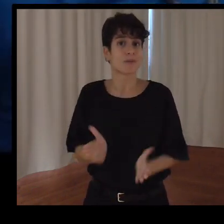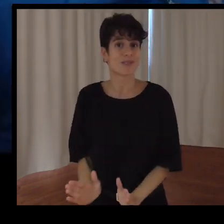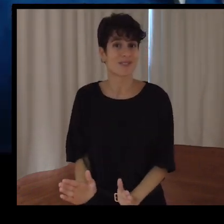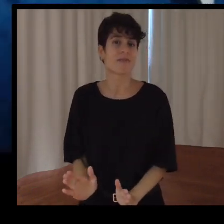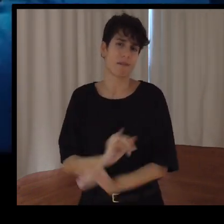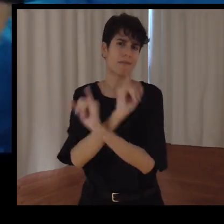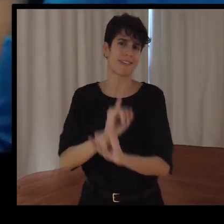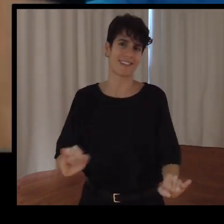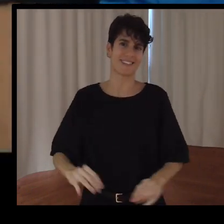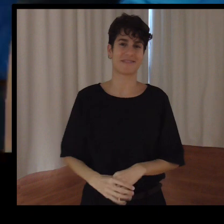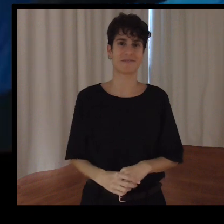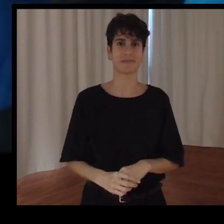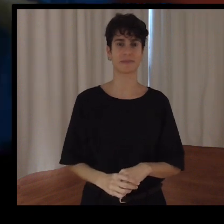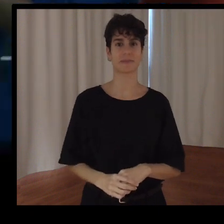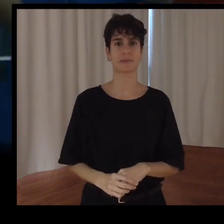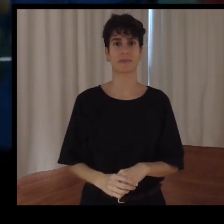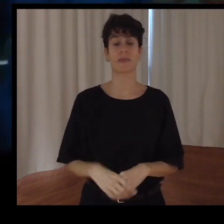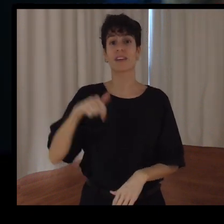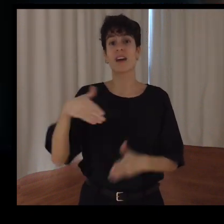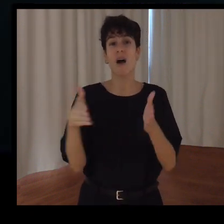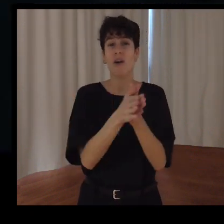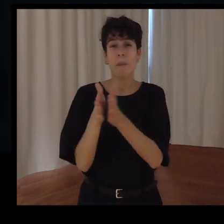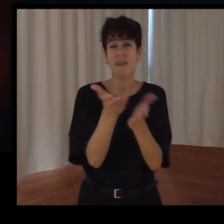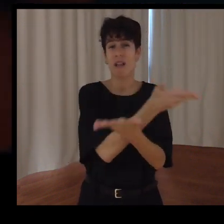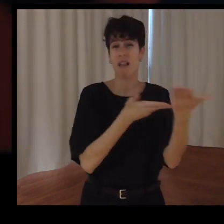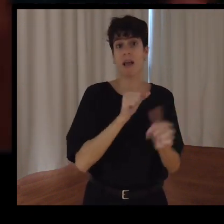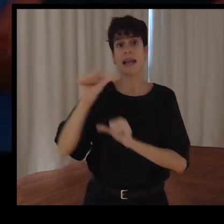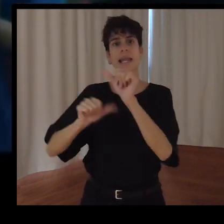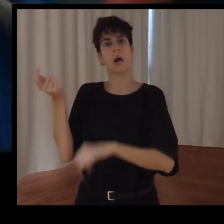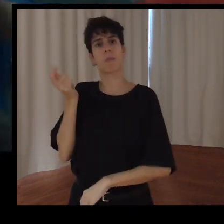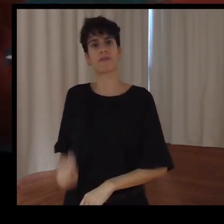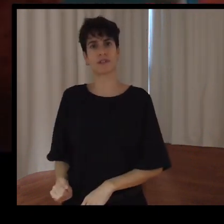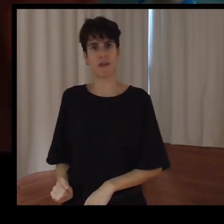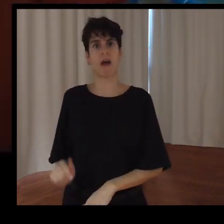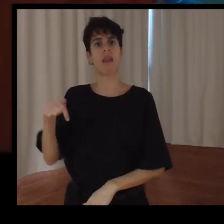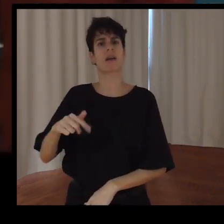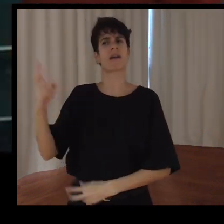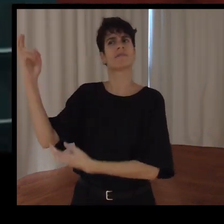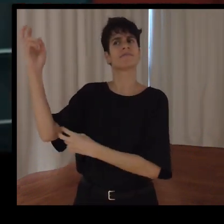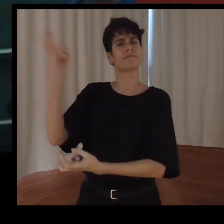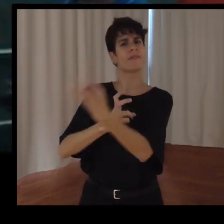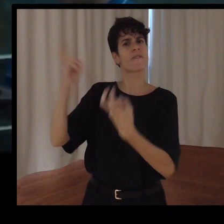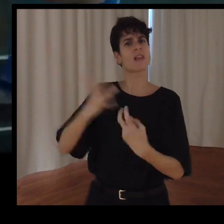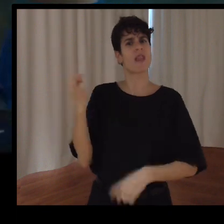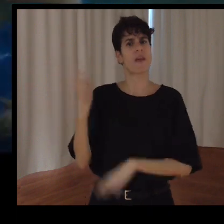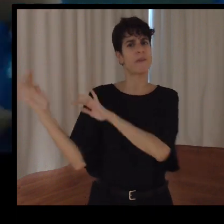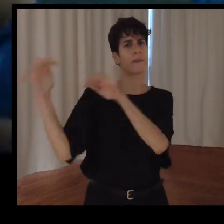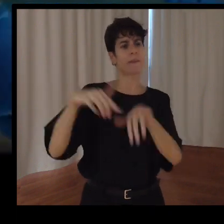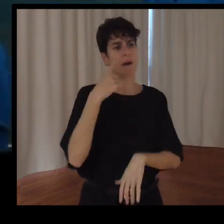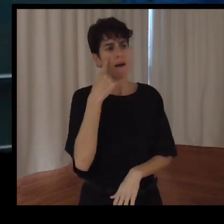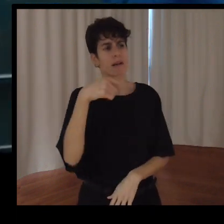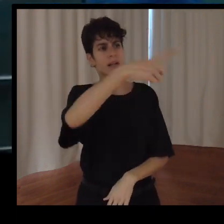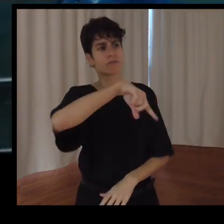En la Liga Genuina hay un compañerismo que yo creo que la Liga Profesional tendrían que venir a ver algún partido de la Liga Genuina para ver cómo ellos se comportan.